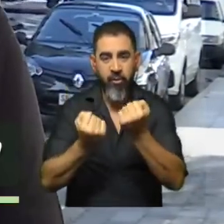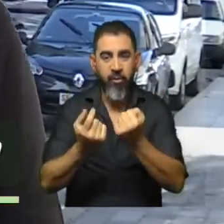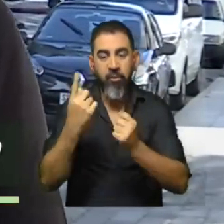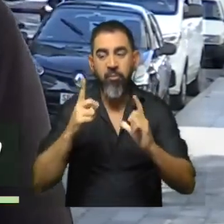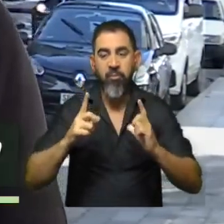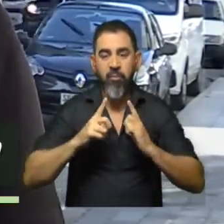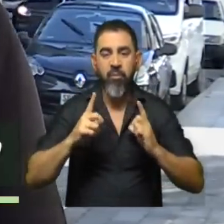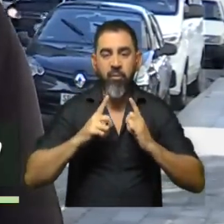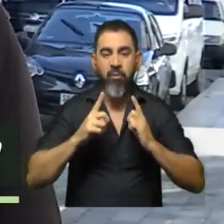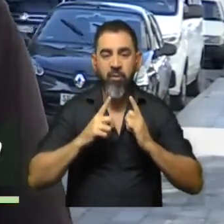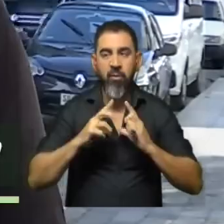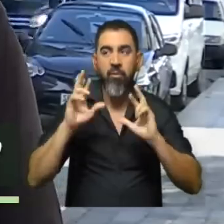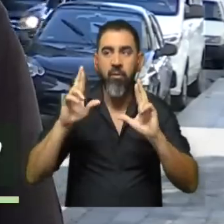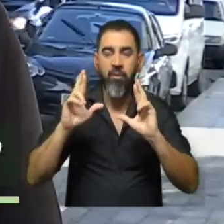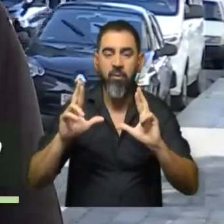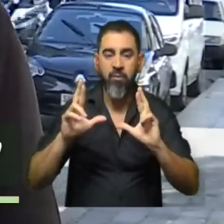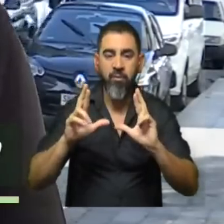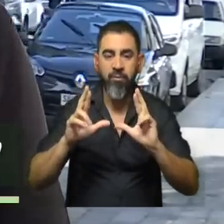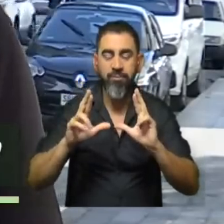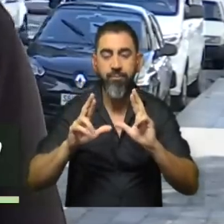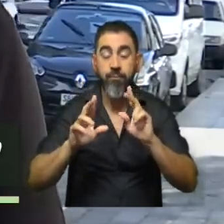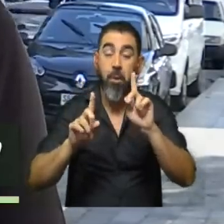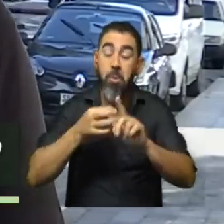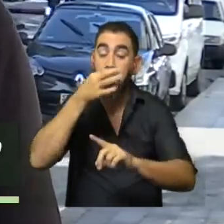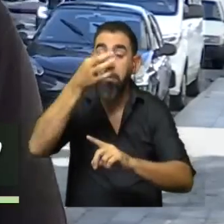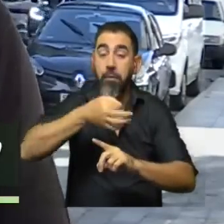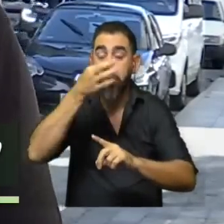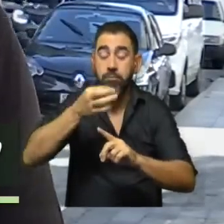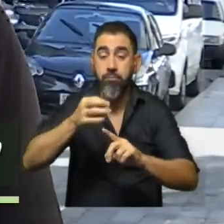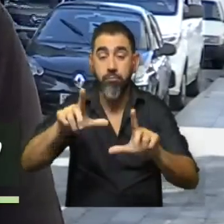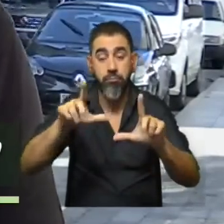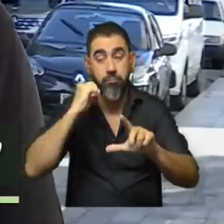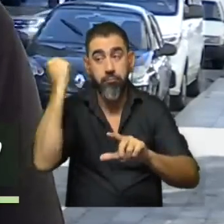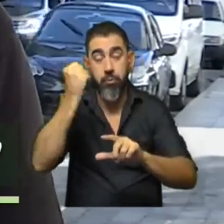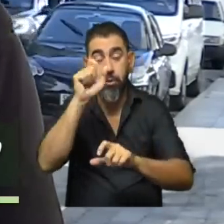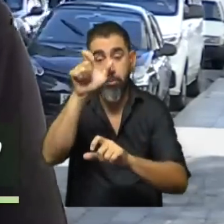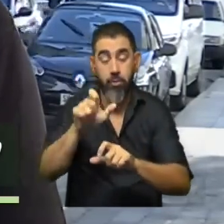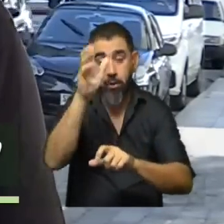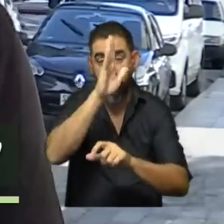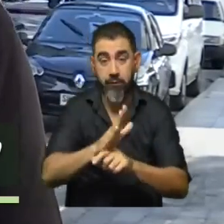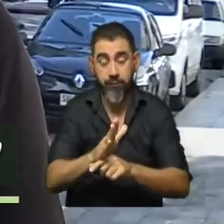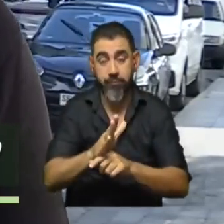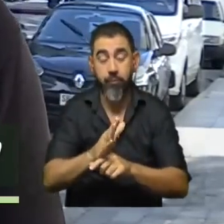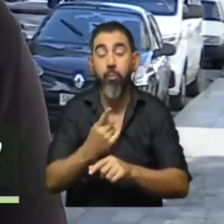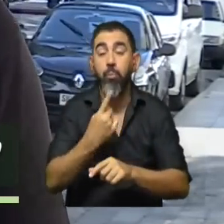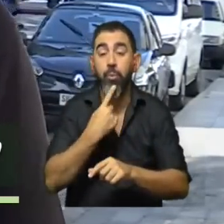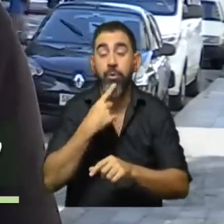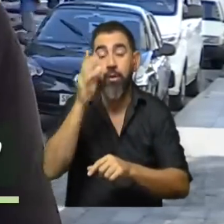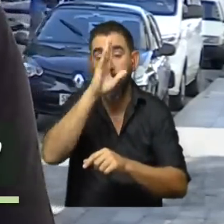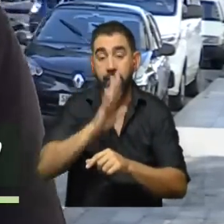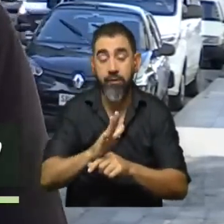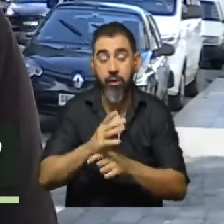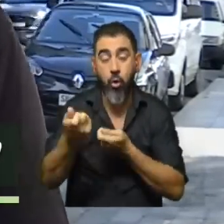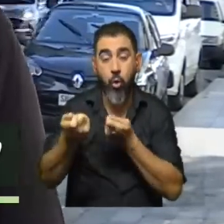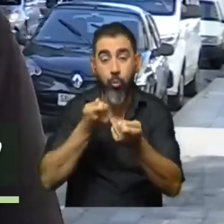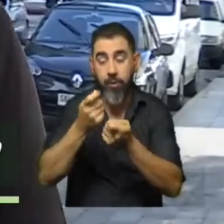esperamos y auguramos también, en función de algunas declaraciones, de figuras muy cercanas al presidente Lula, que la política brasileña en materia